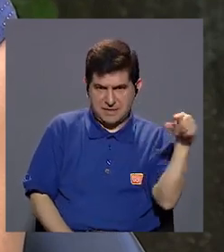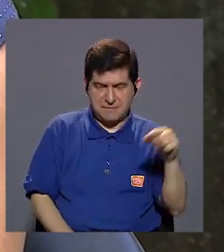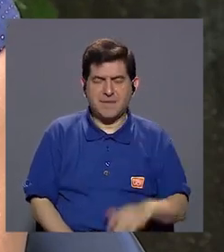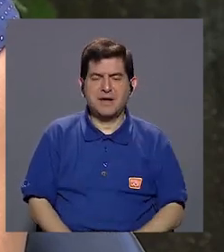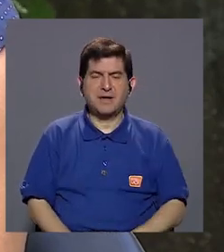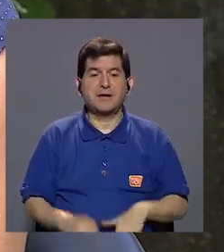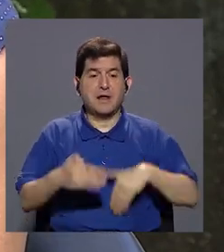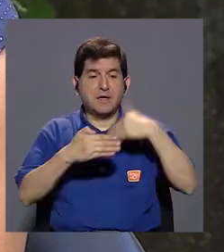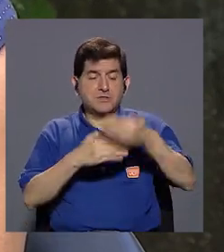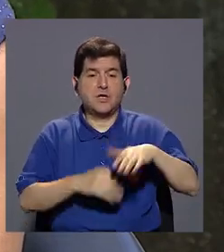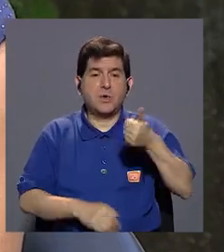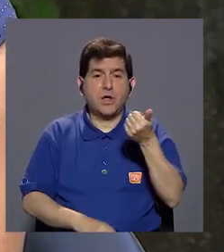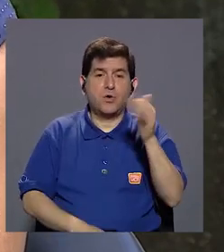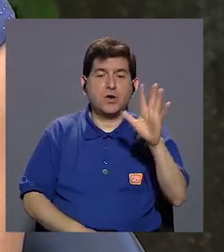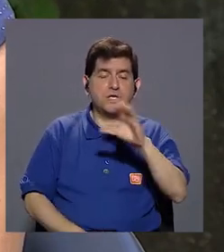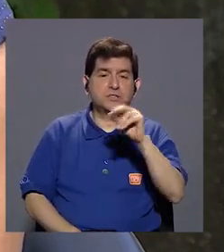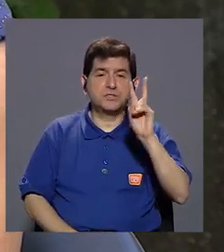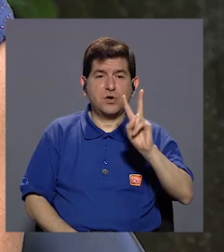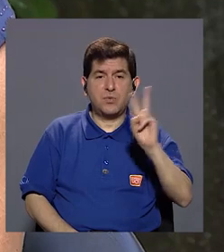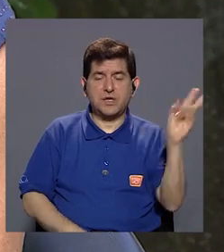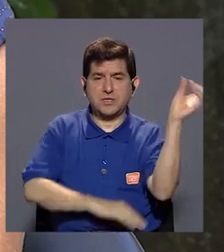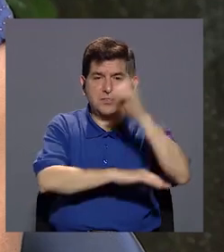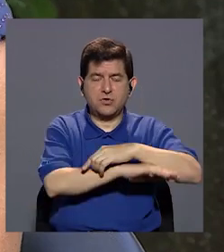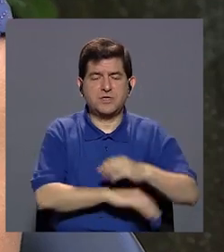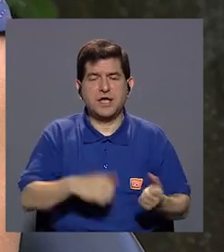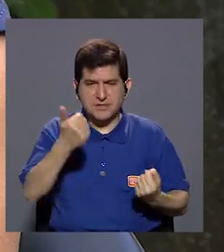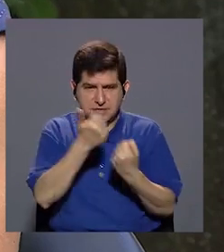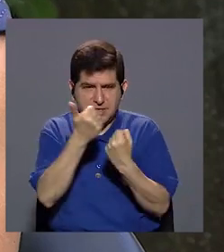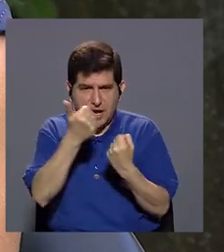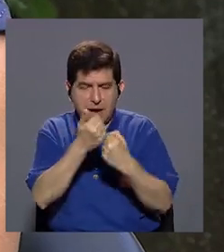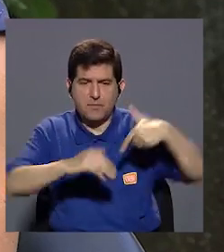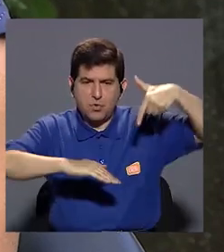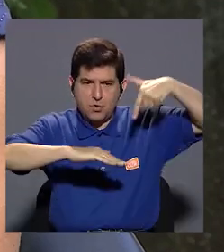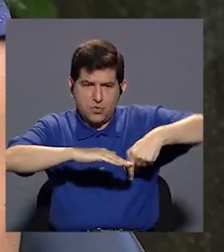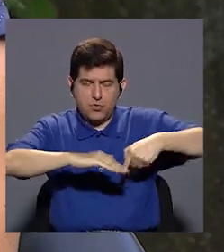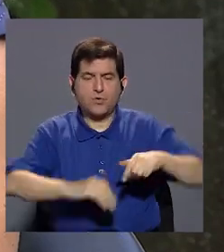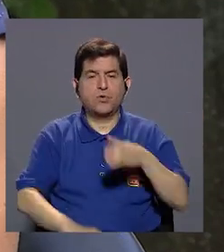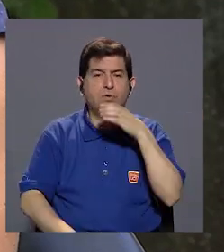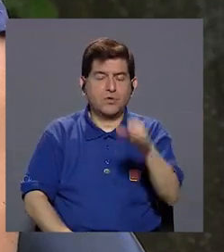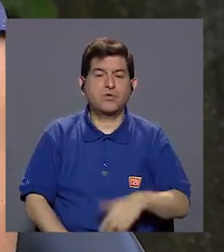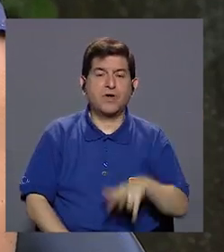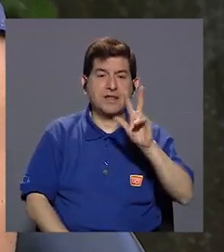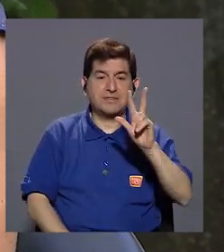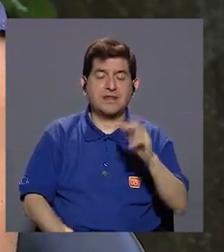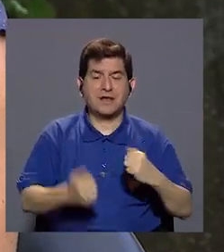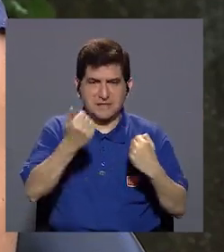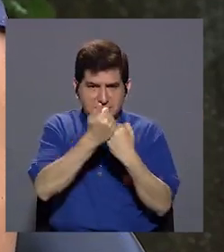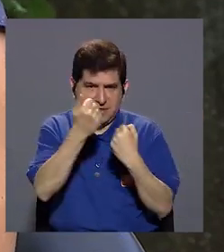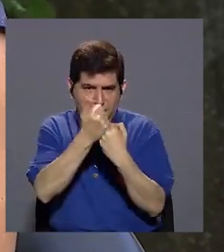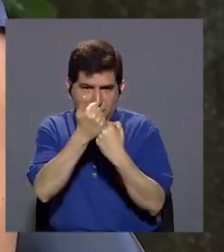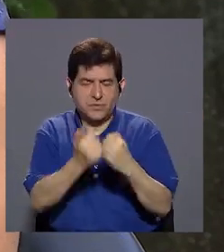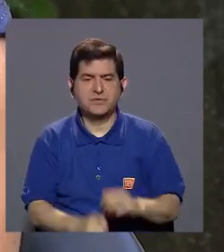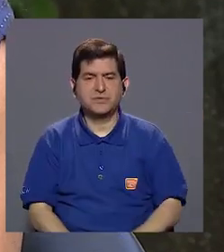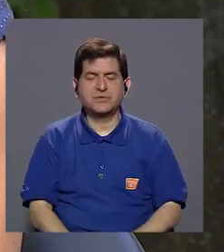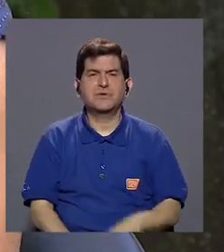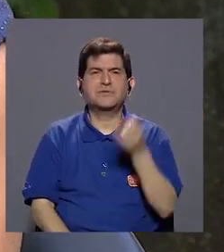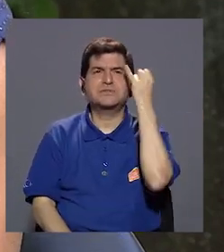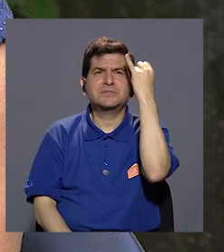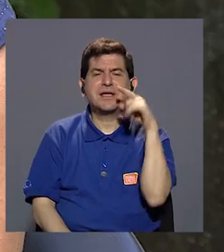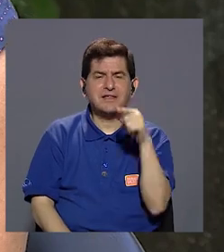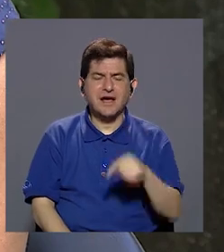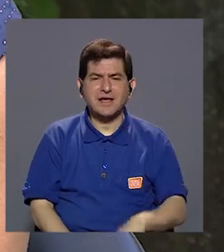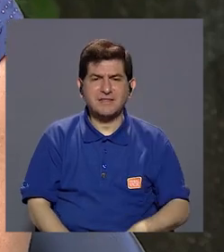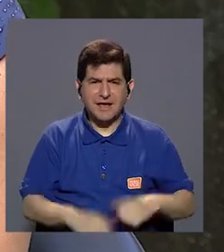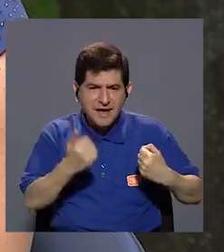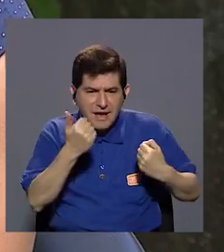Y luego cada 15, 22 días poner un refuerzo. Lo que se recomienda son tres refuerzos, porque la idea de hacer esos